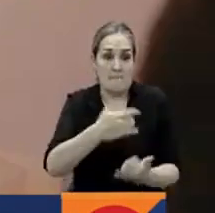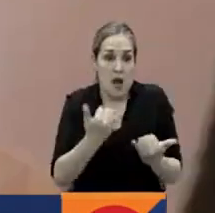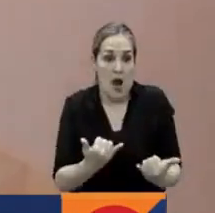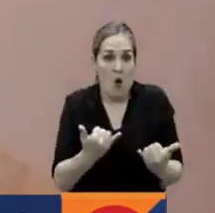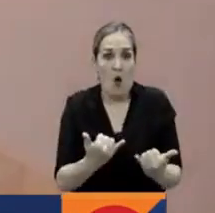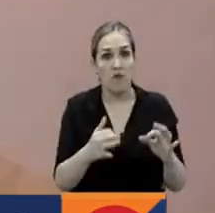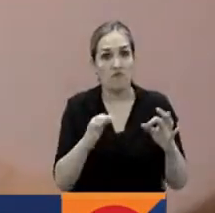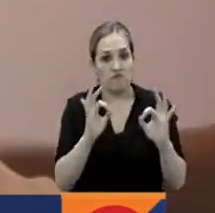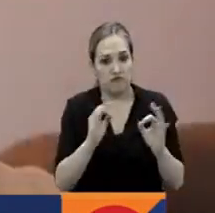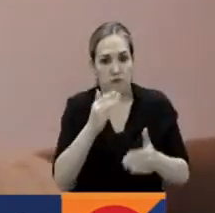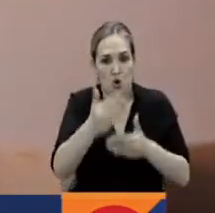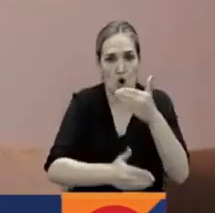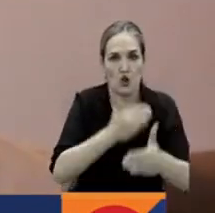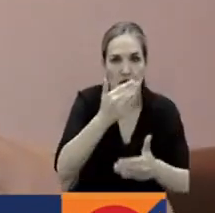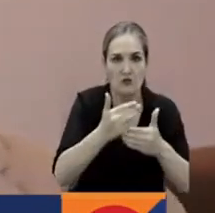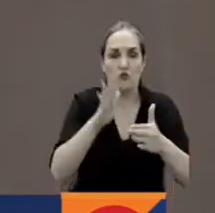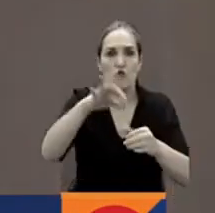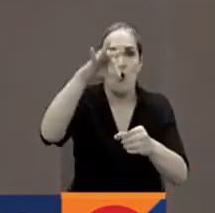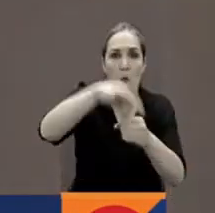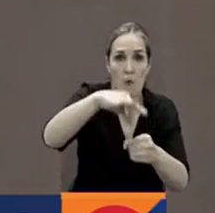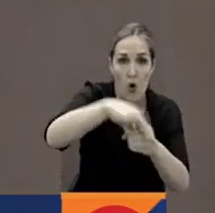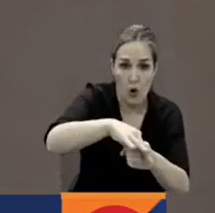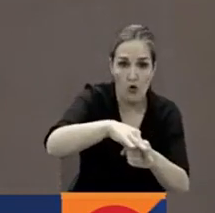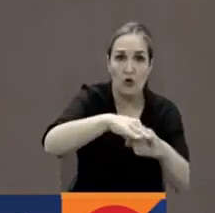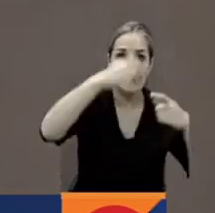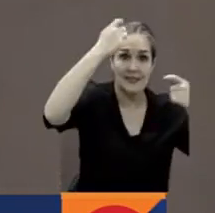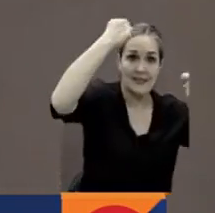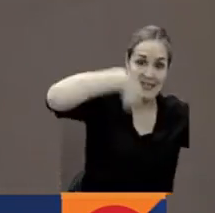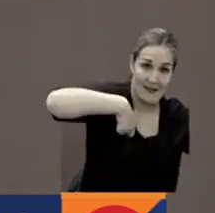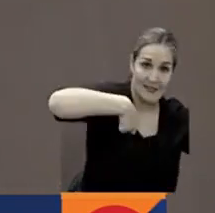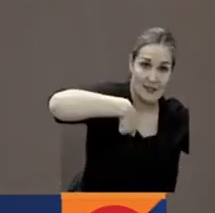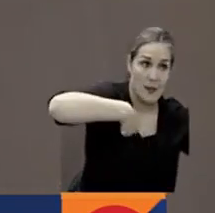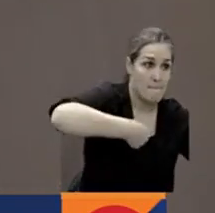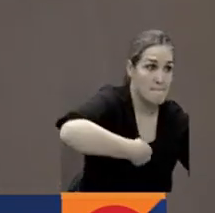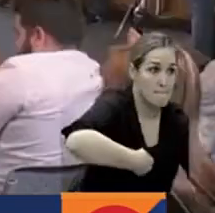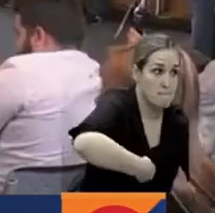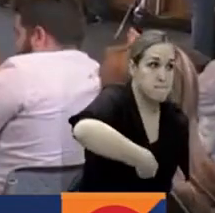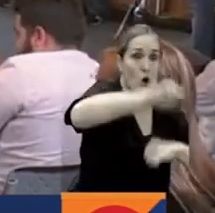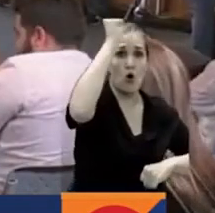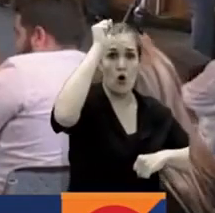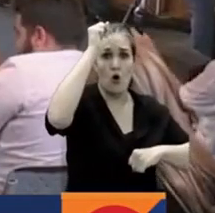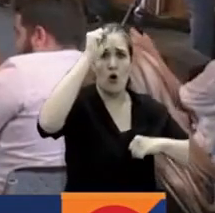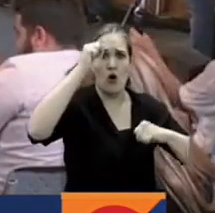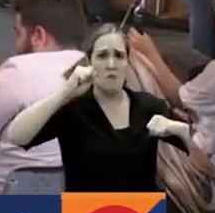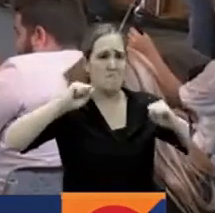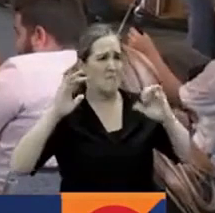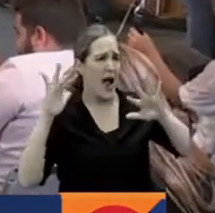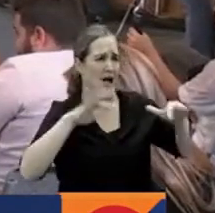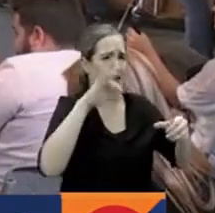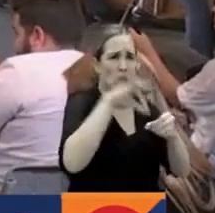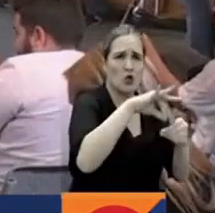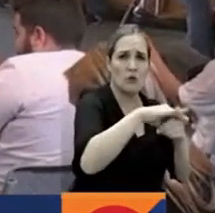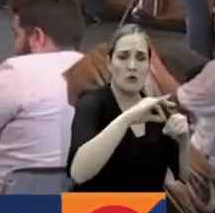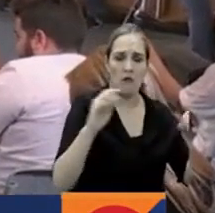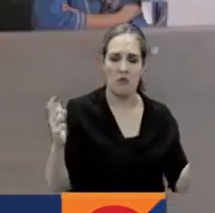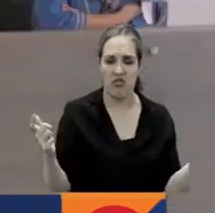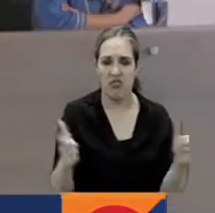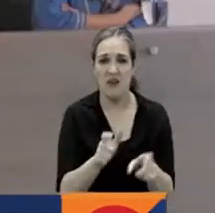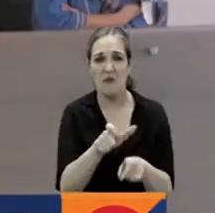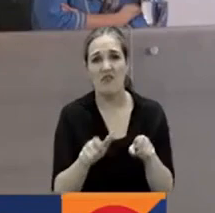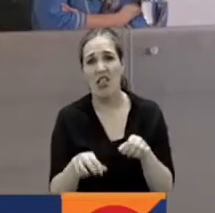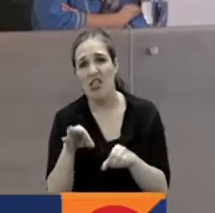legitimidad de las primeras elecciones de Hugo Chávez en las cuales había una participación importante pues hay un proceso de